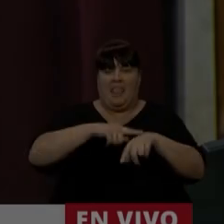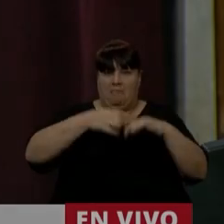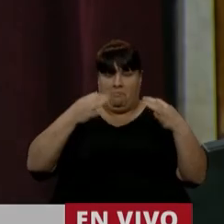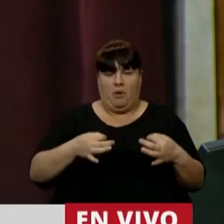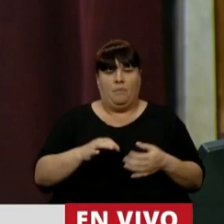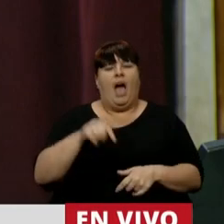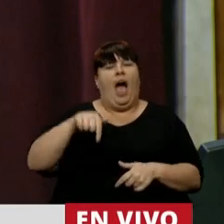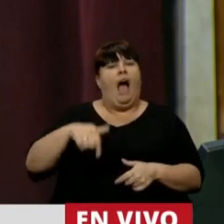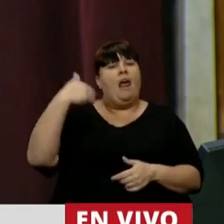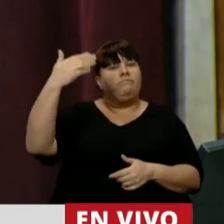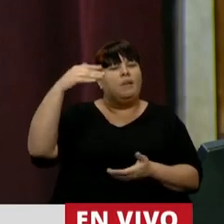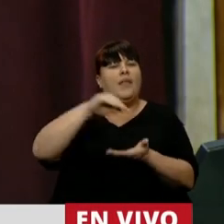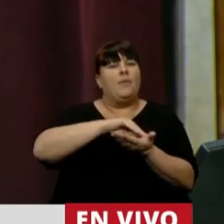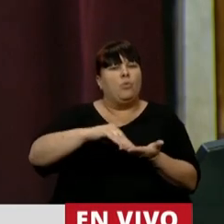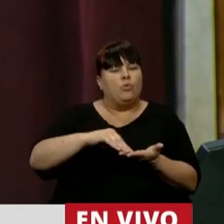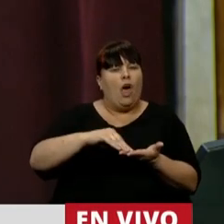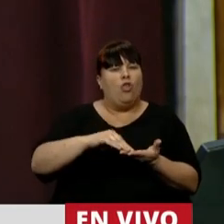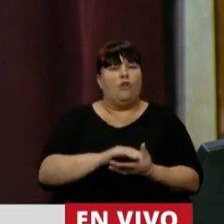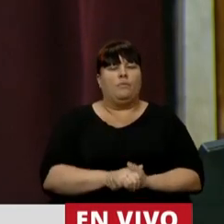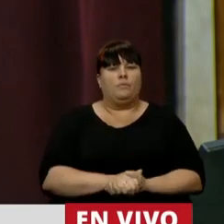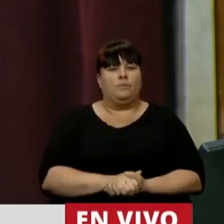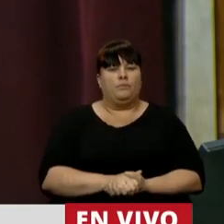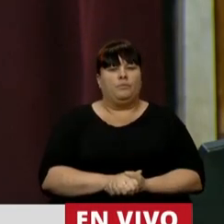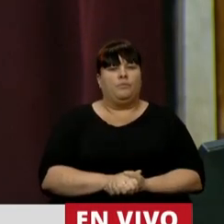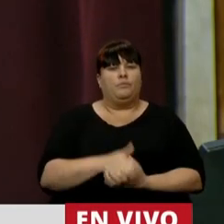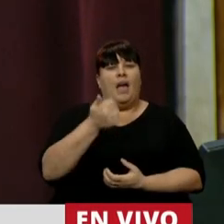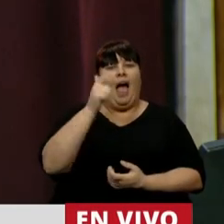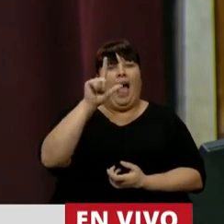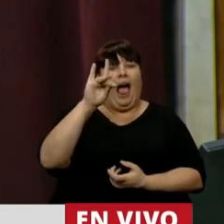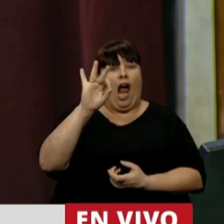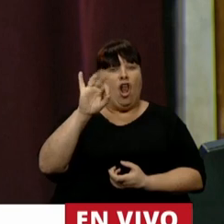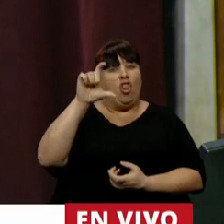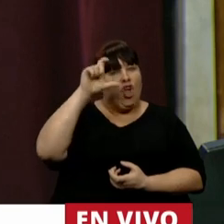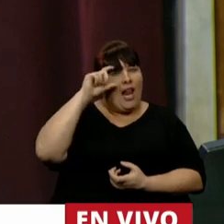Tiene la palabra el diputado Aldo Leiva.